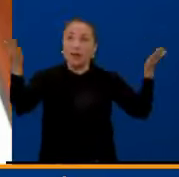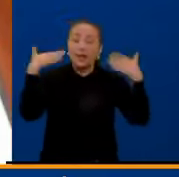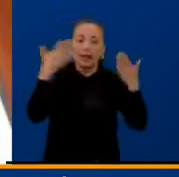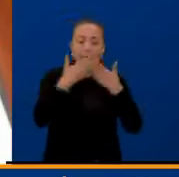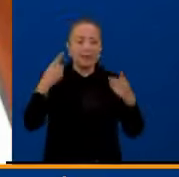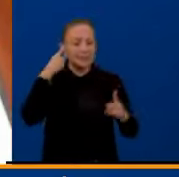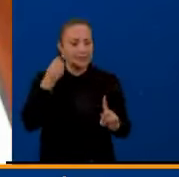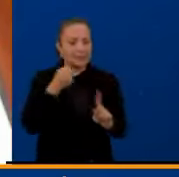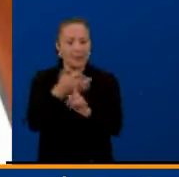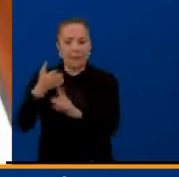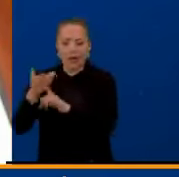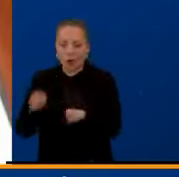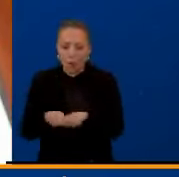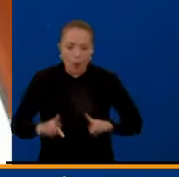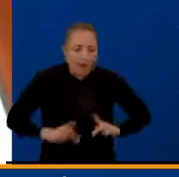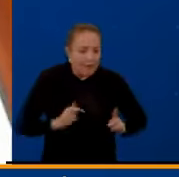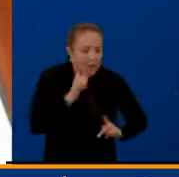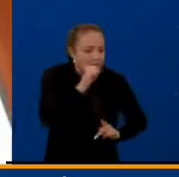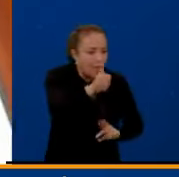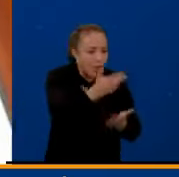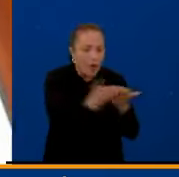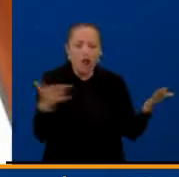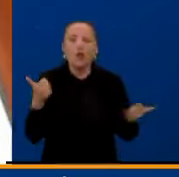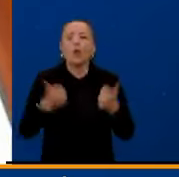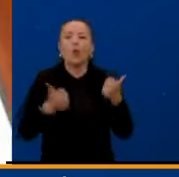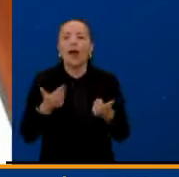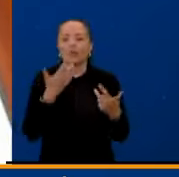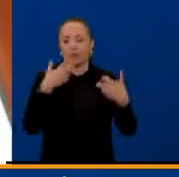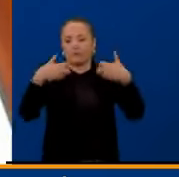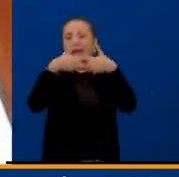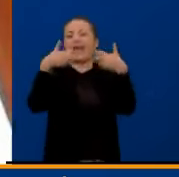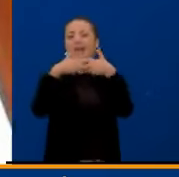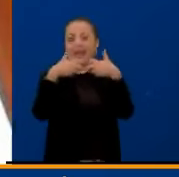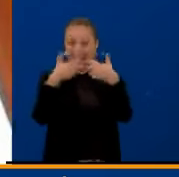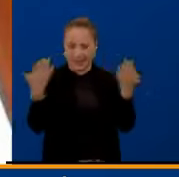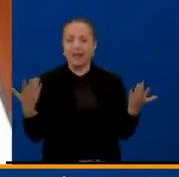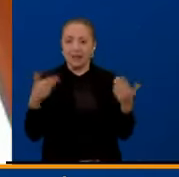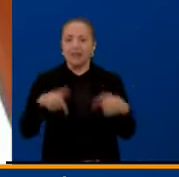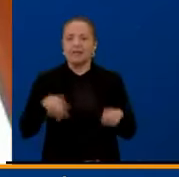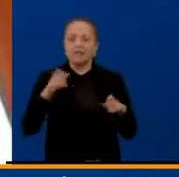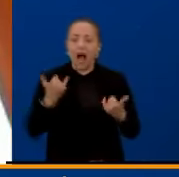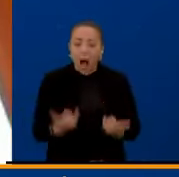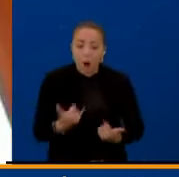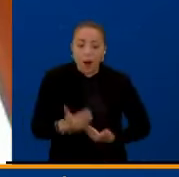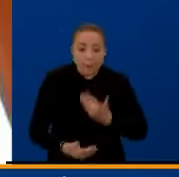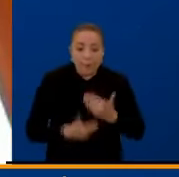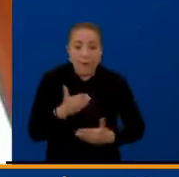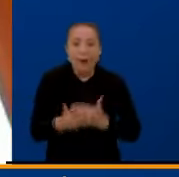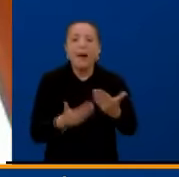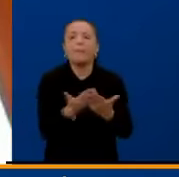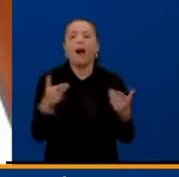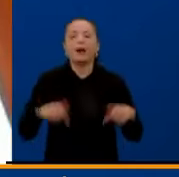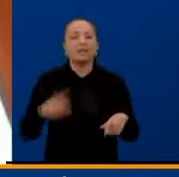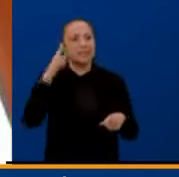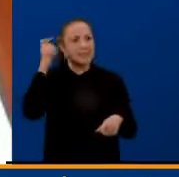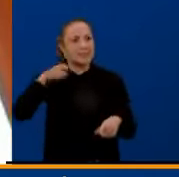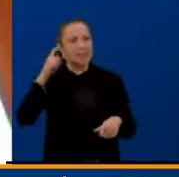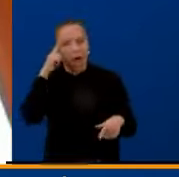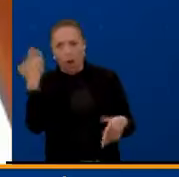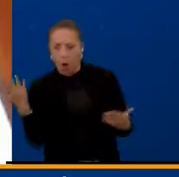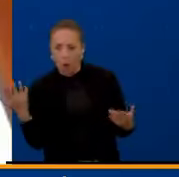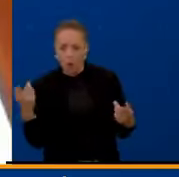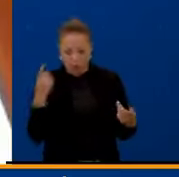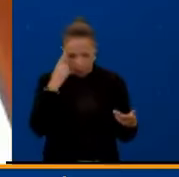aspectos de nuestra vida, entre ellos el tema energético y precisamente los pasos que estamos dando buscan tener una matriz que